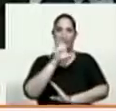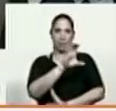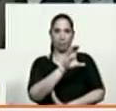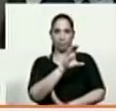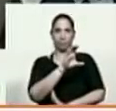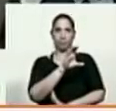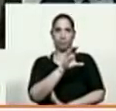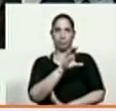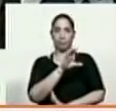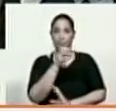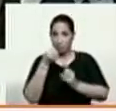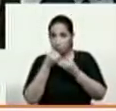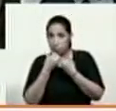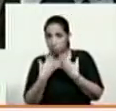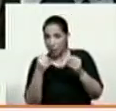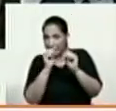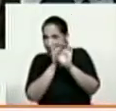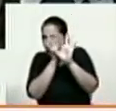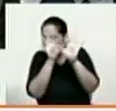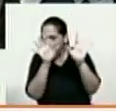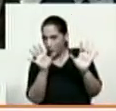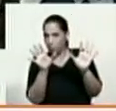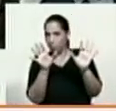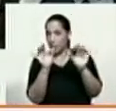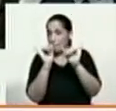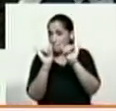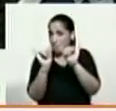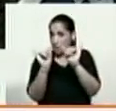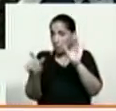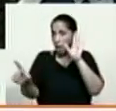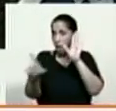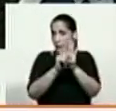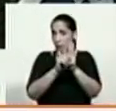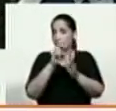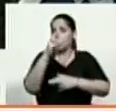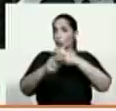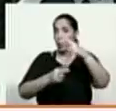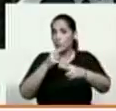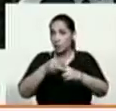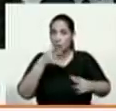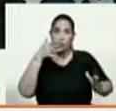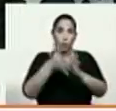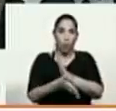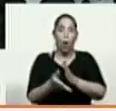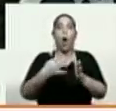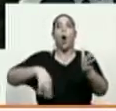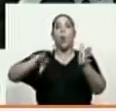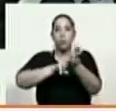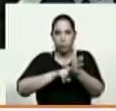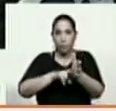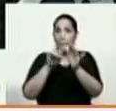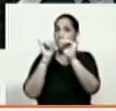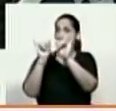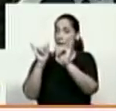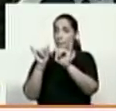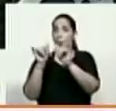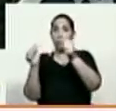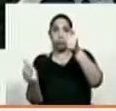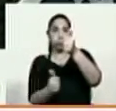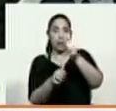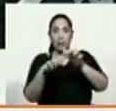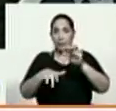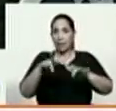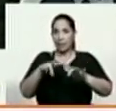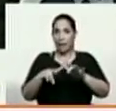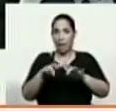está bien clara la propia legislación universal sobre esto lo vuelvo a repetir y el propio Secretario General de las